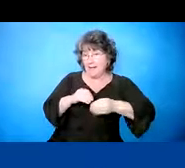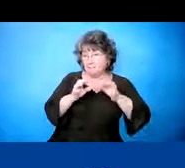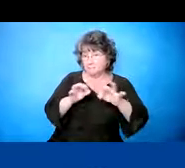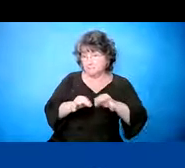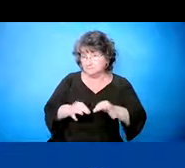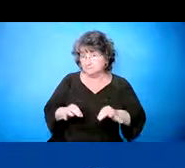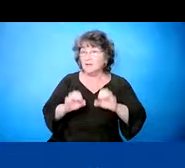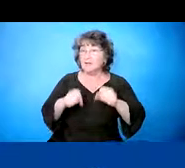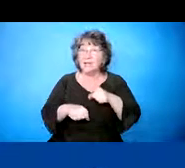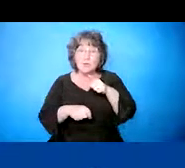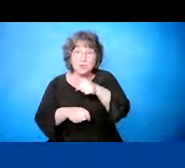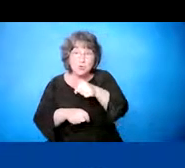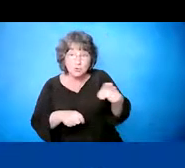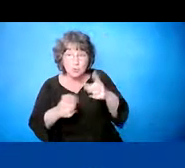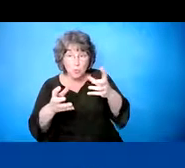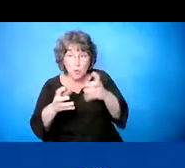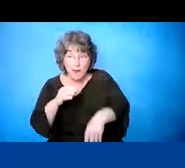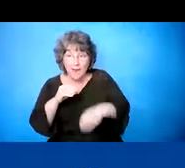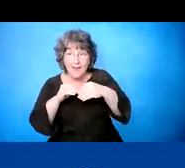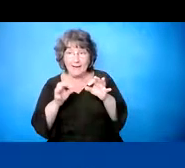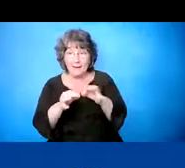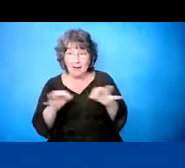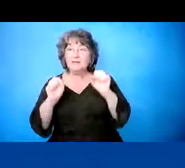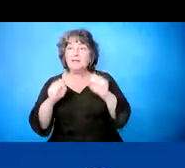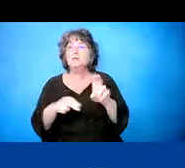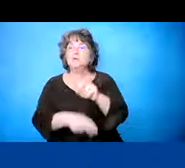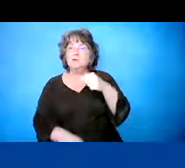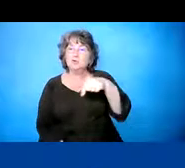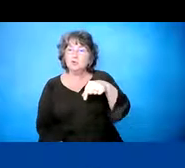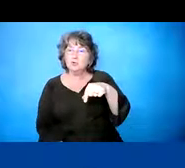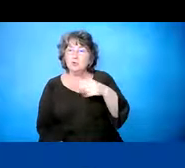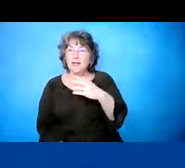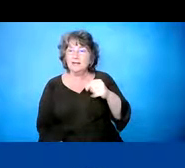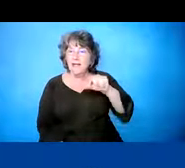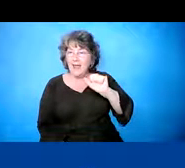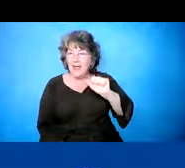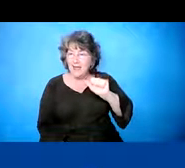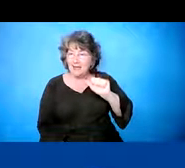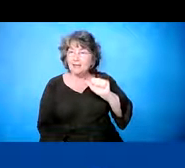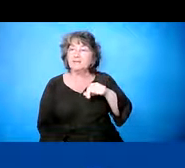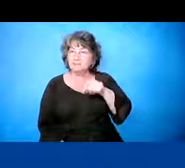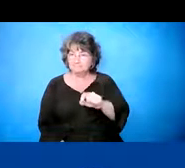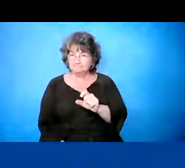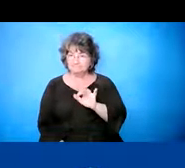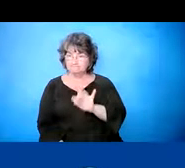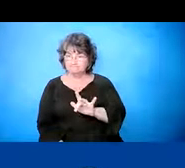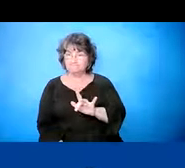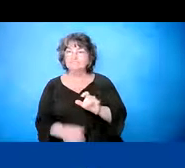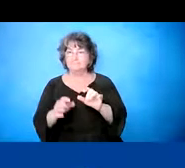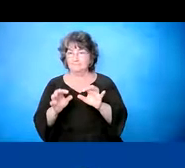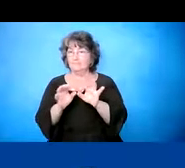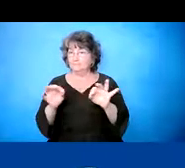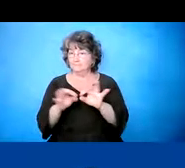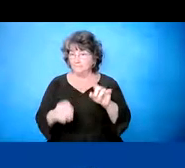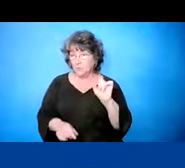comentario por favor hagan la parte que dice q y ya en la parte de abajo y puede comunicar y ahí